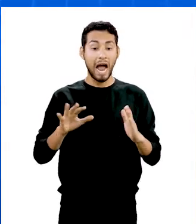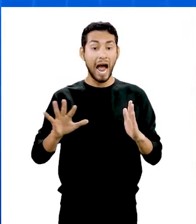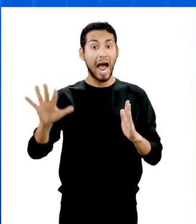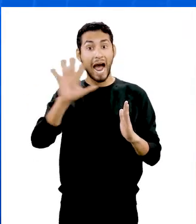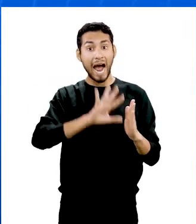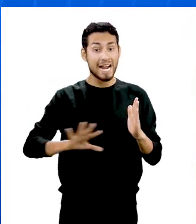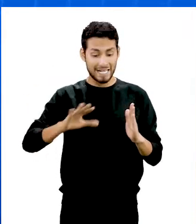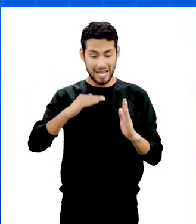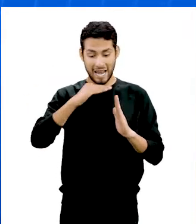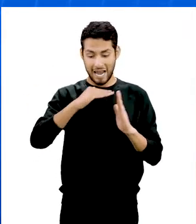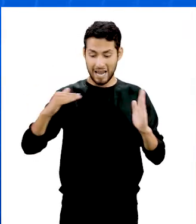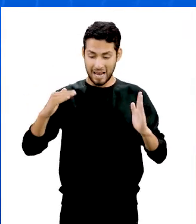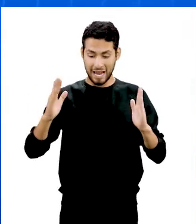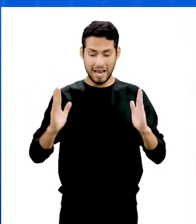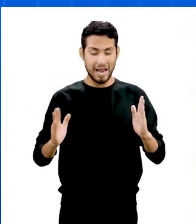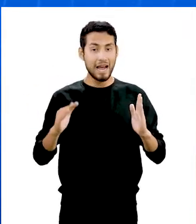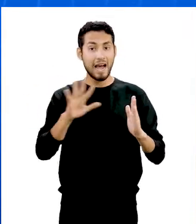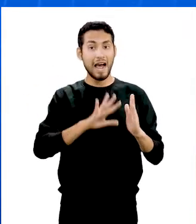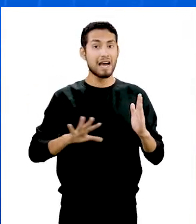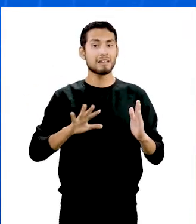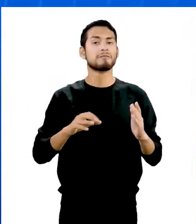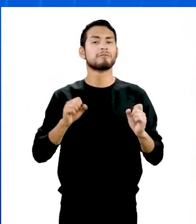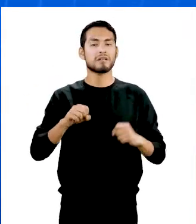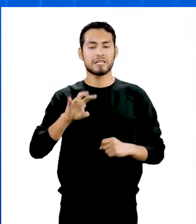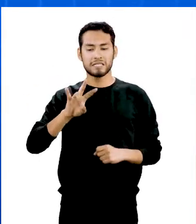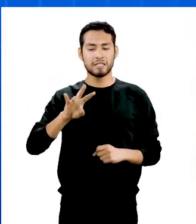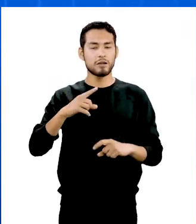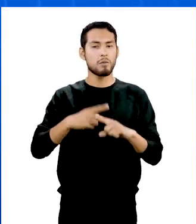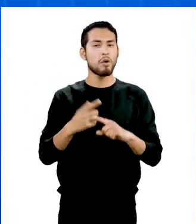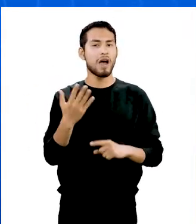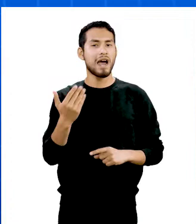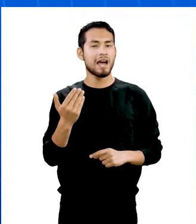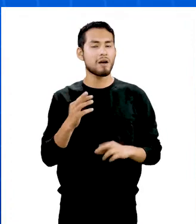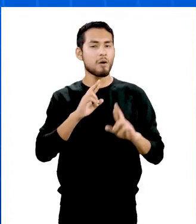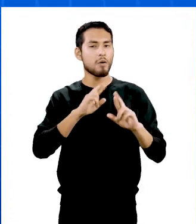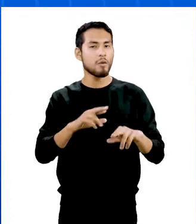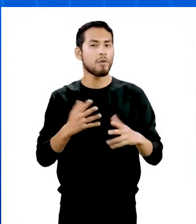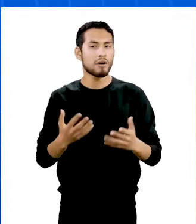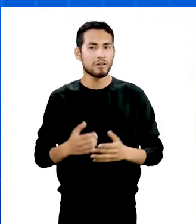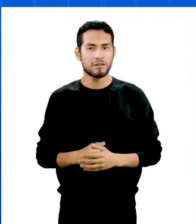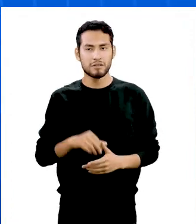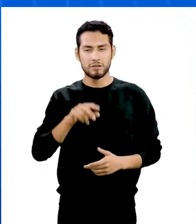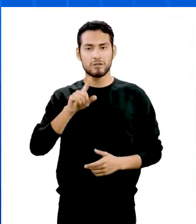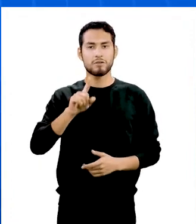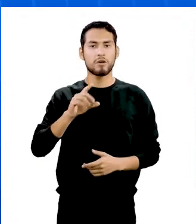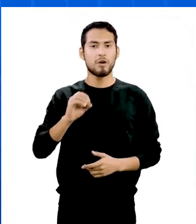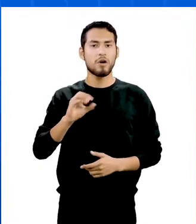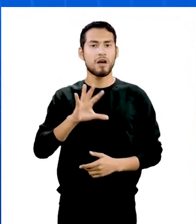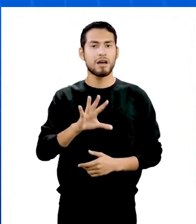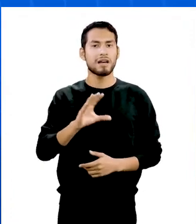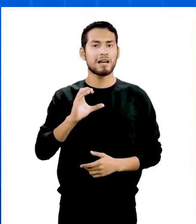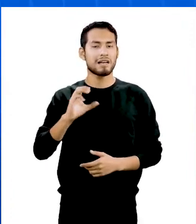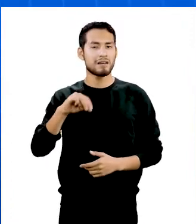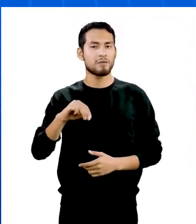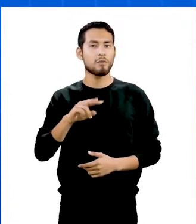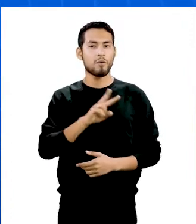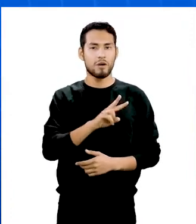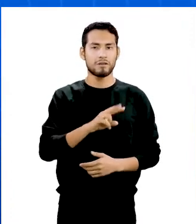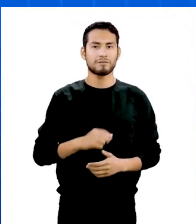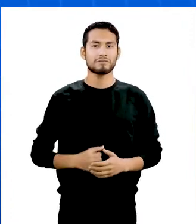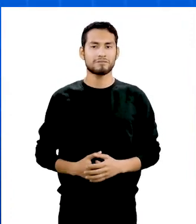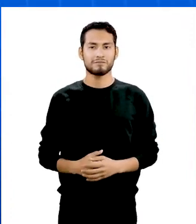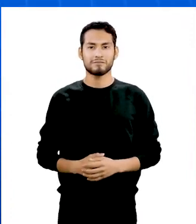hallar el área multiplicamos 7 por 15, dando como resultado final 105 centímetros